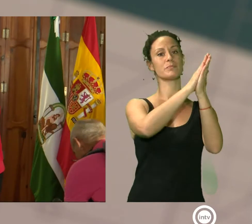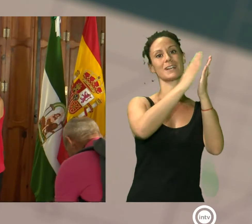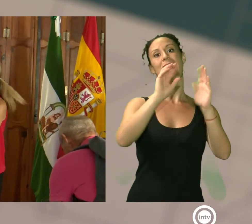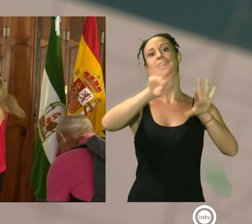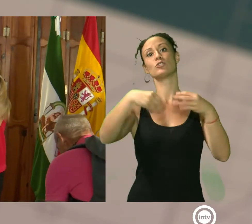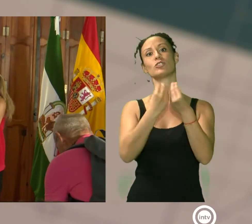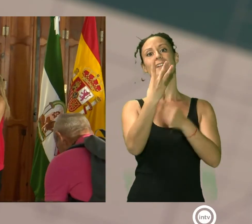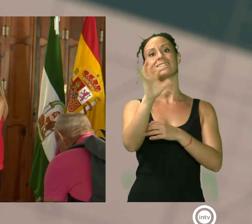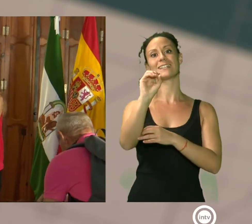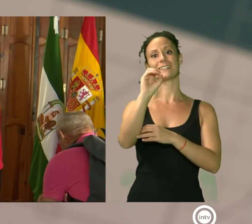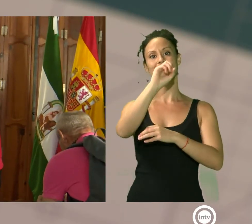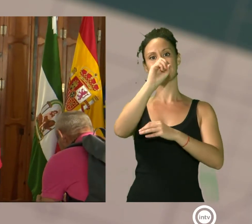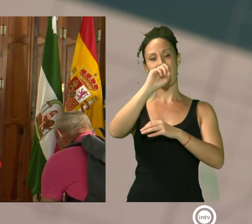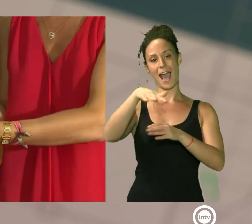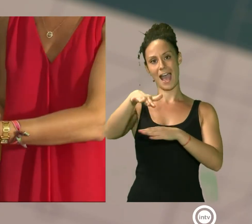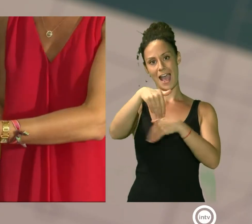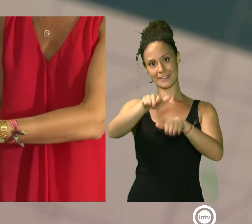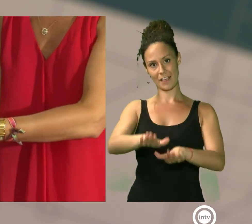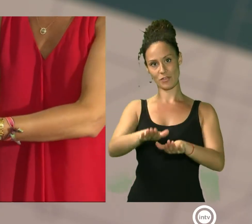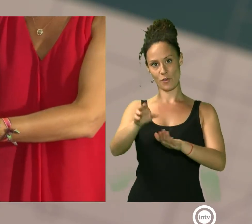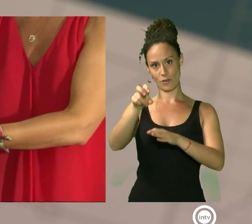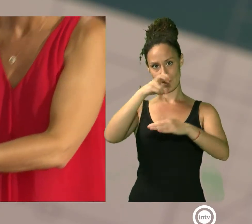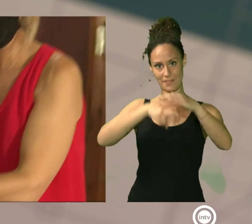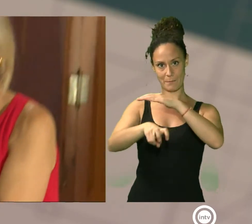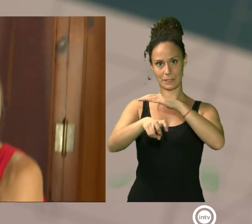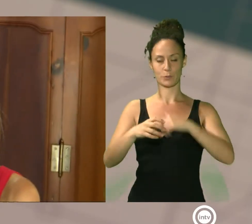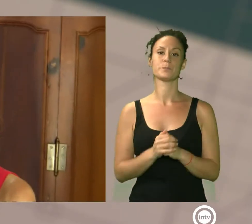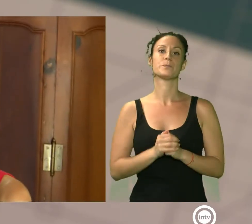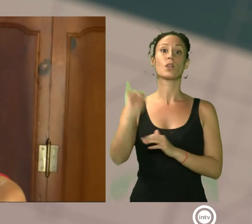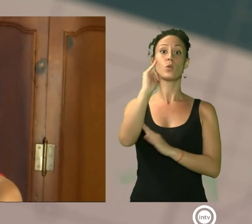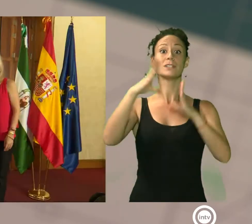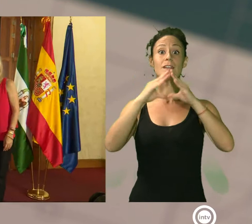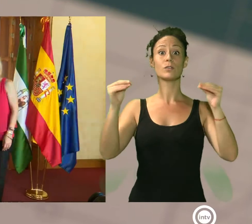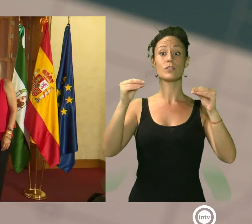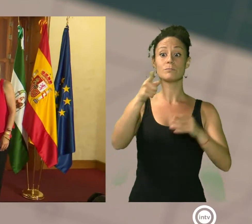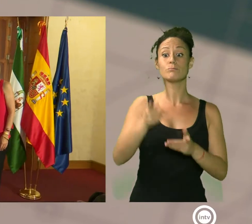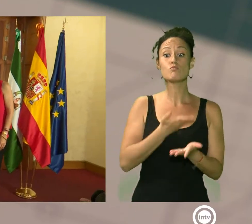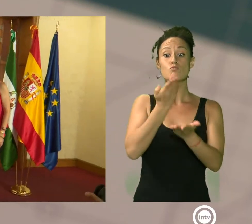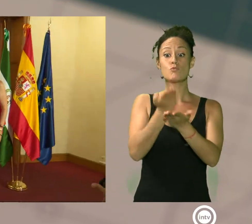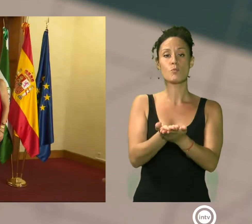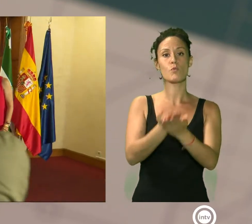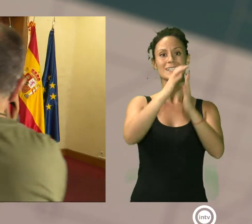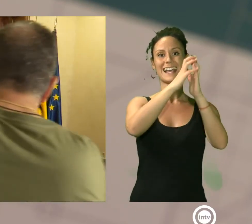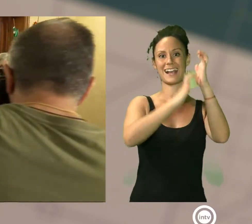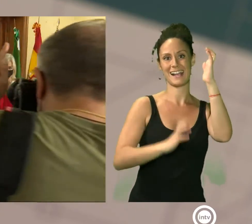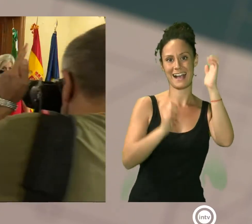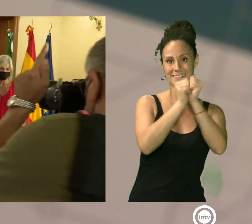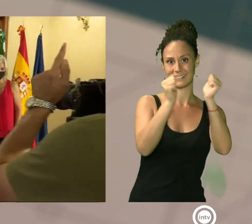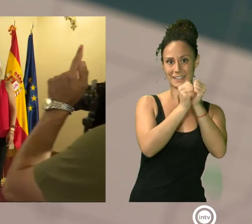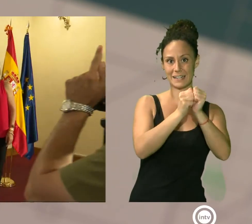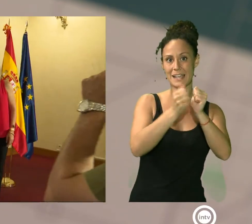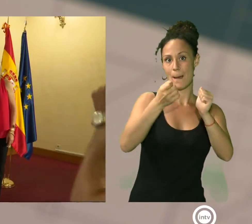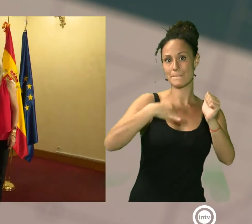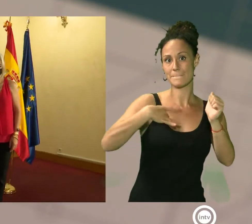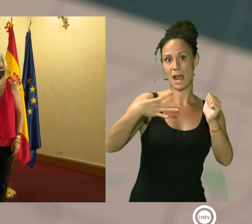La Junta de Andalucía ya cuenta con la propuesta de la cantería de mármol de Macael para ser declarada como Patrimonio